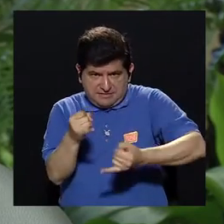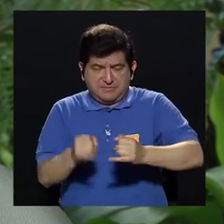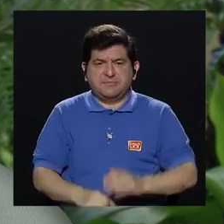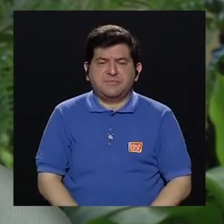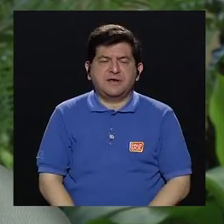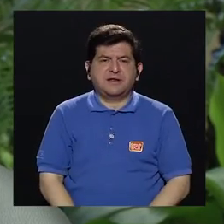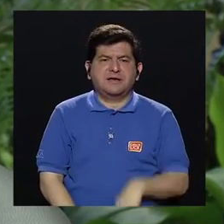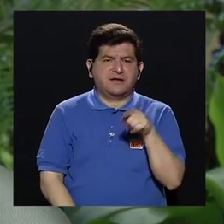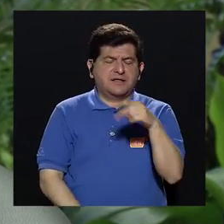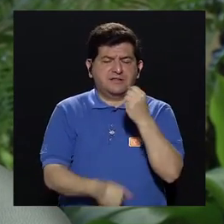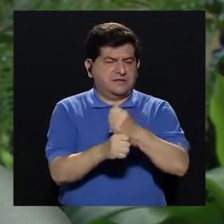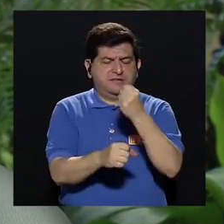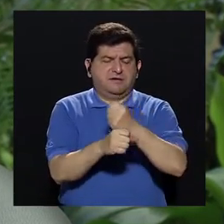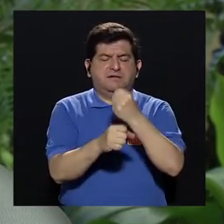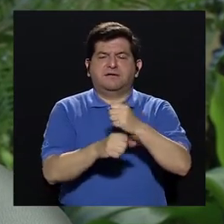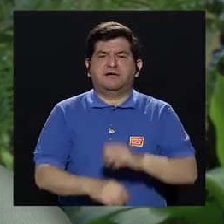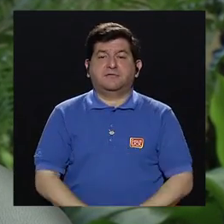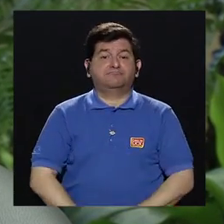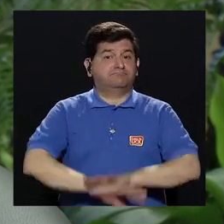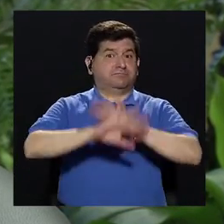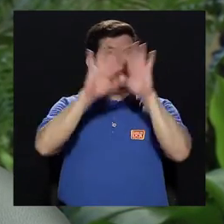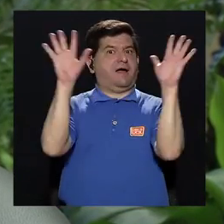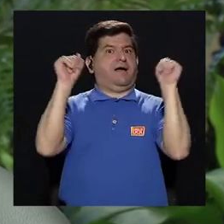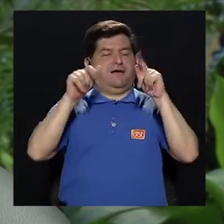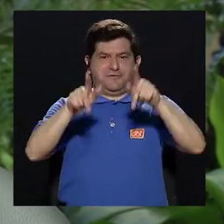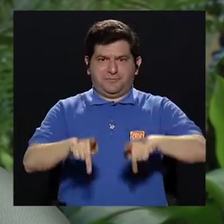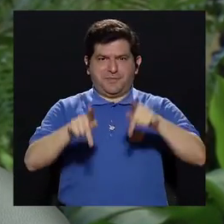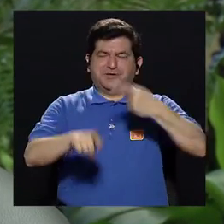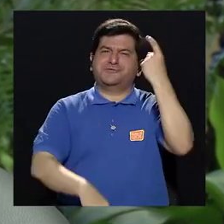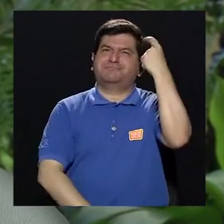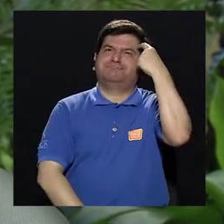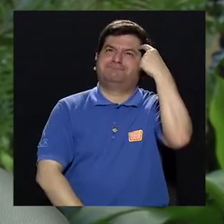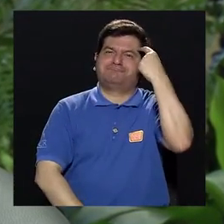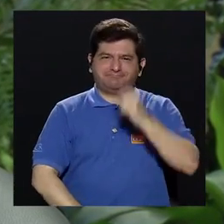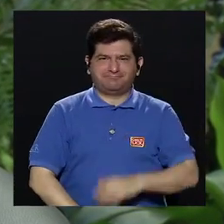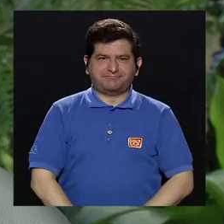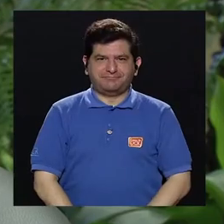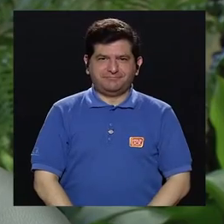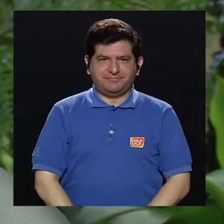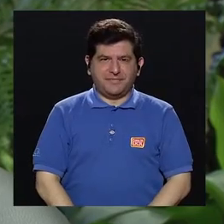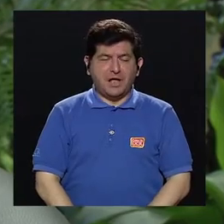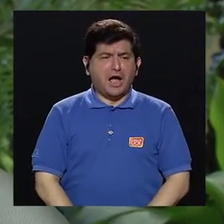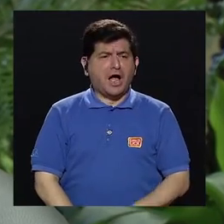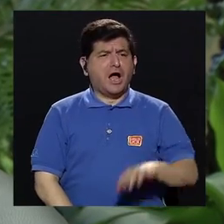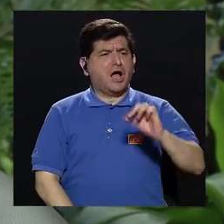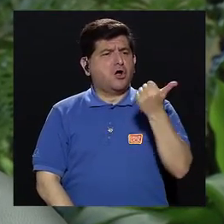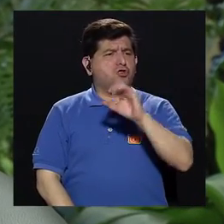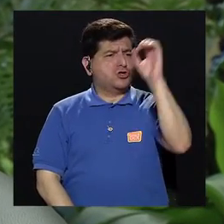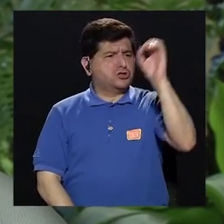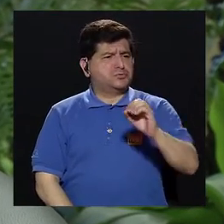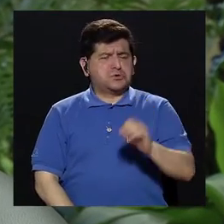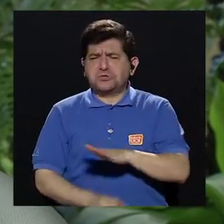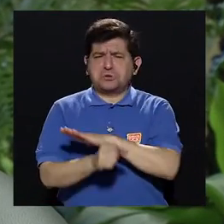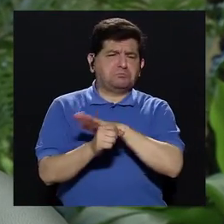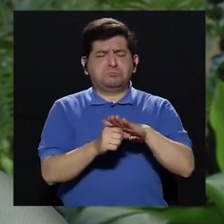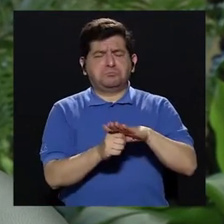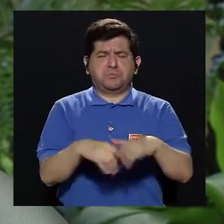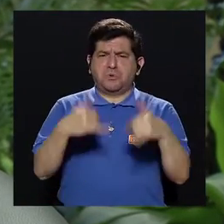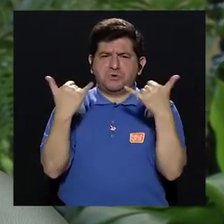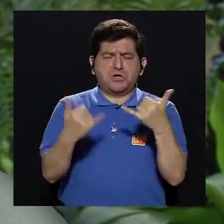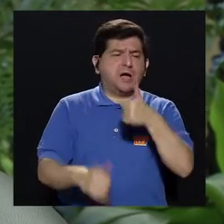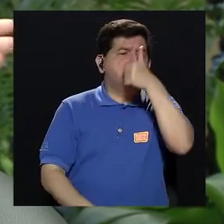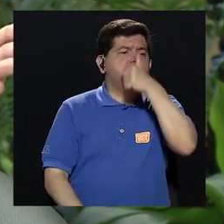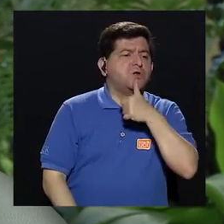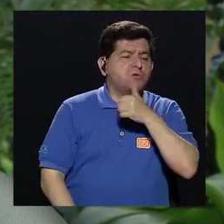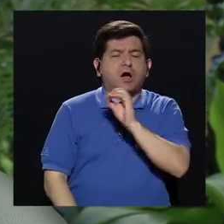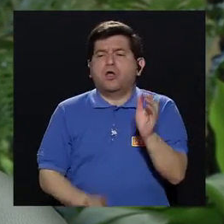digamos, te querés retirar, entonces, claro, si la gente está pensando en que con 10% alcanza solo porque